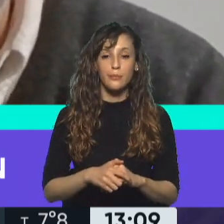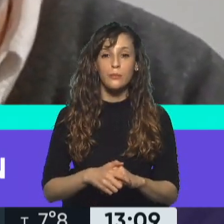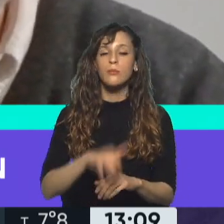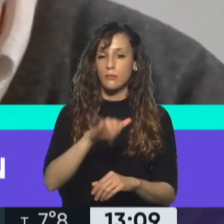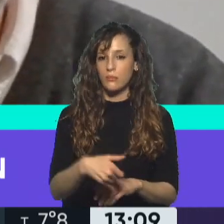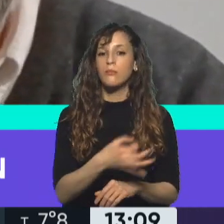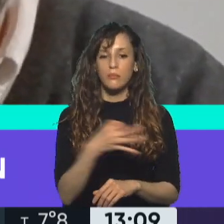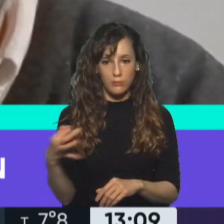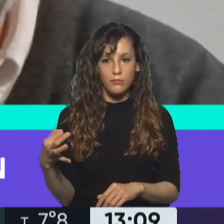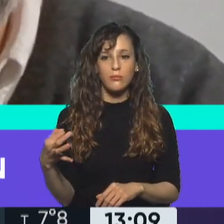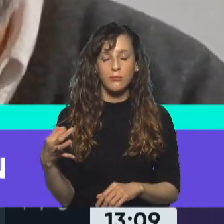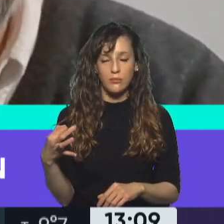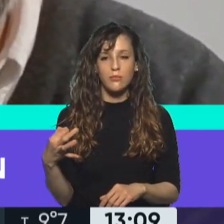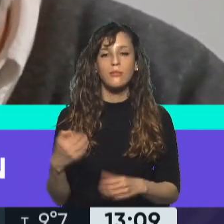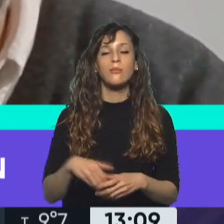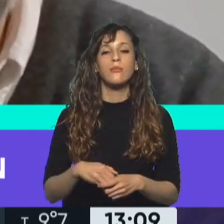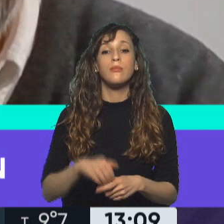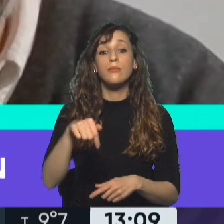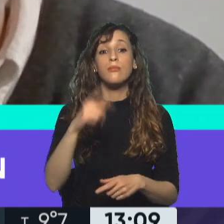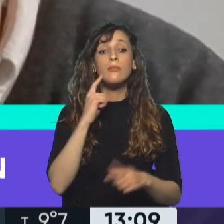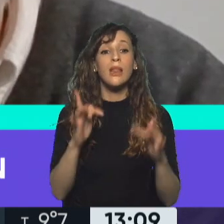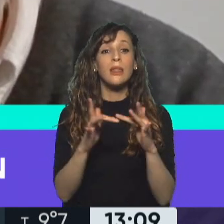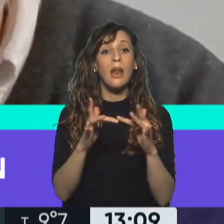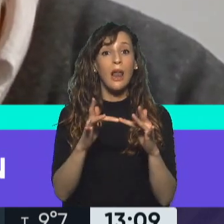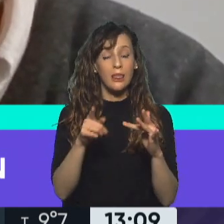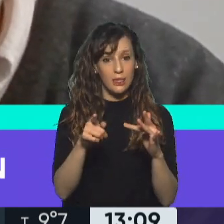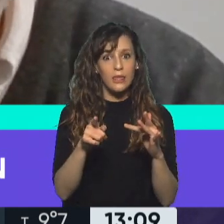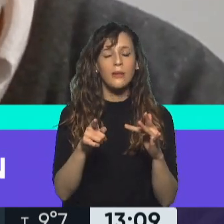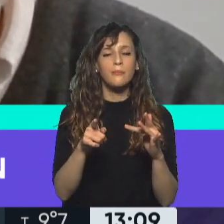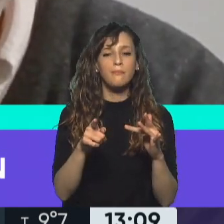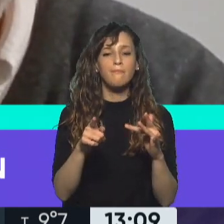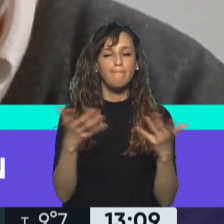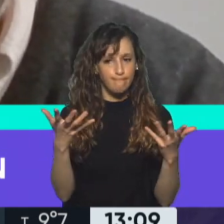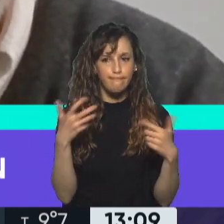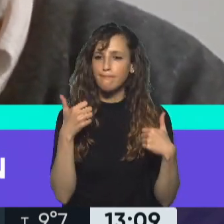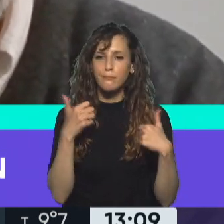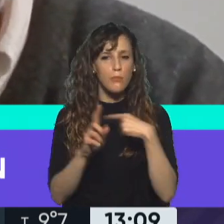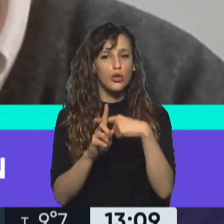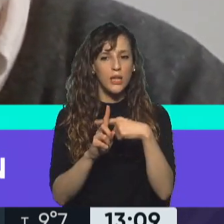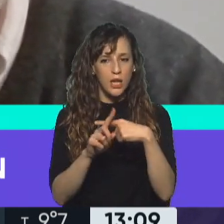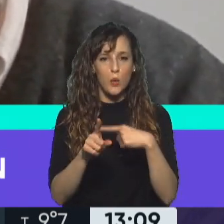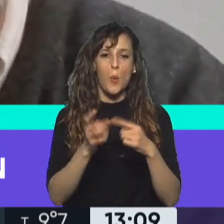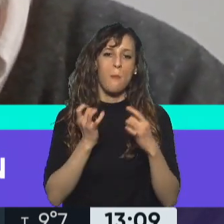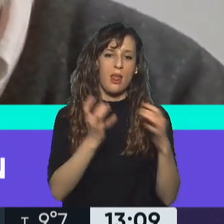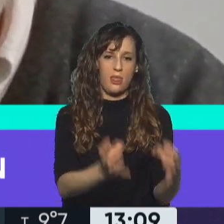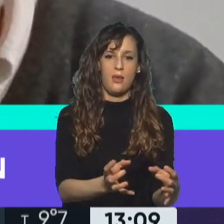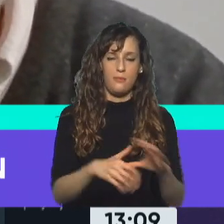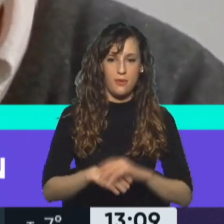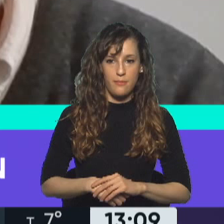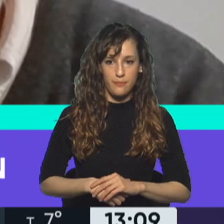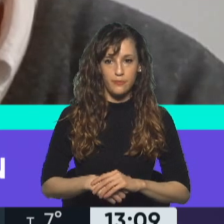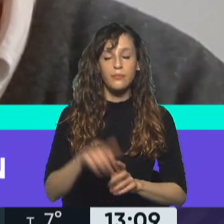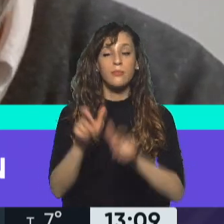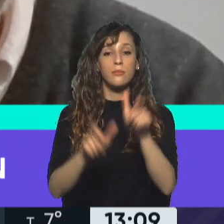Sí, absolutamente. La posibilidad es que la telemedicina ayudó muchísimo durante esta época de pandemia permitió, sin duda, que muchos